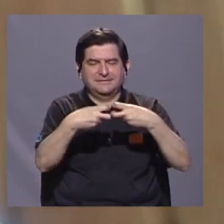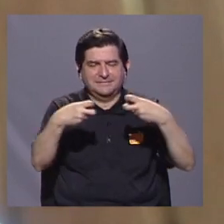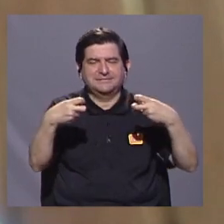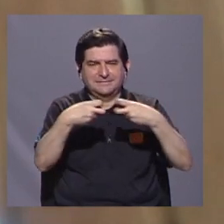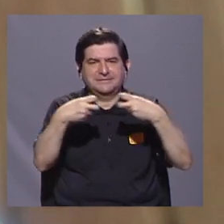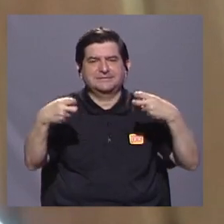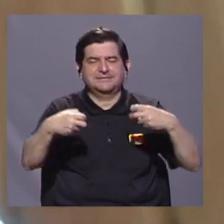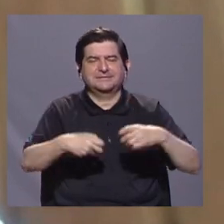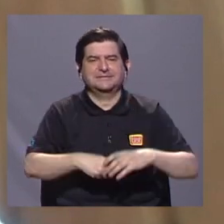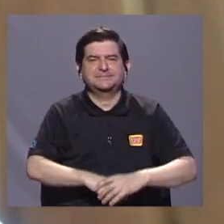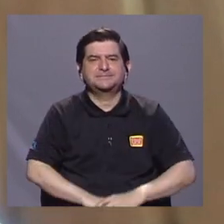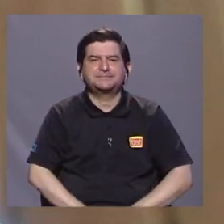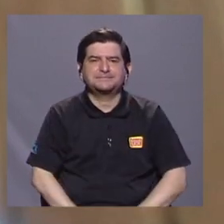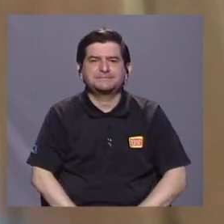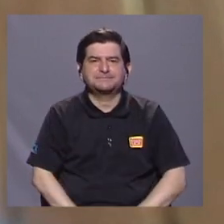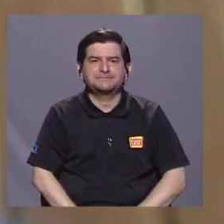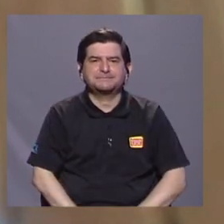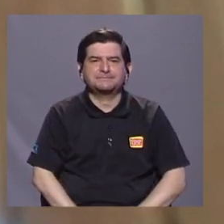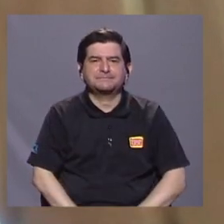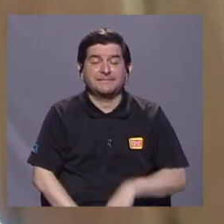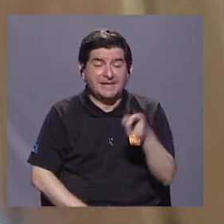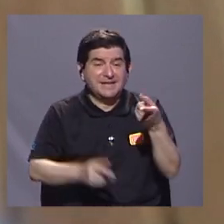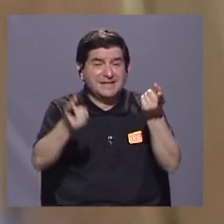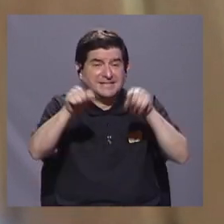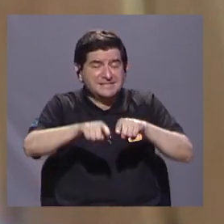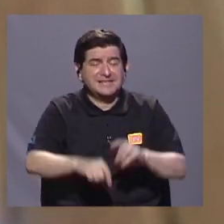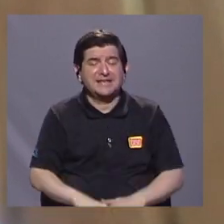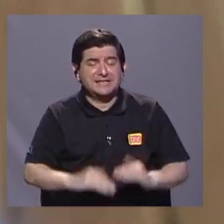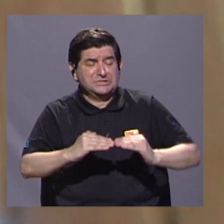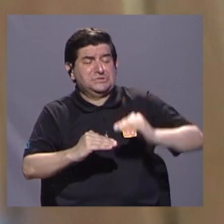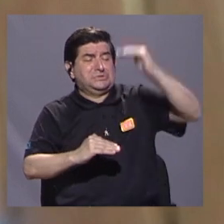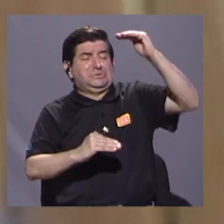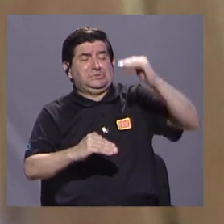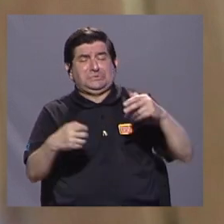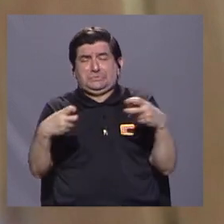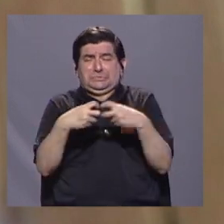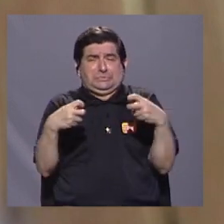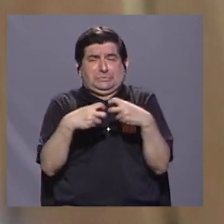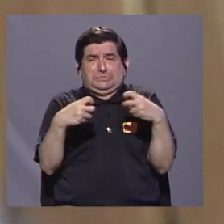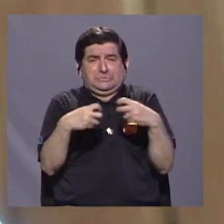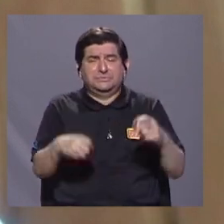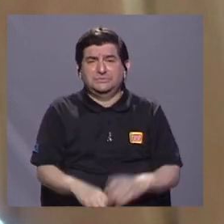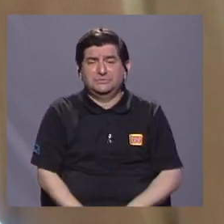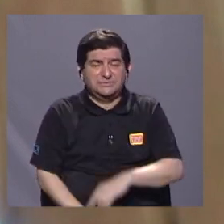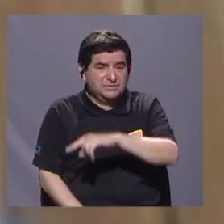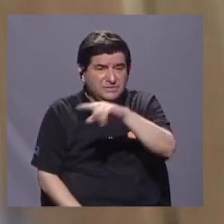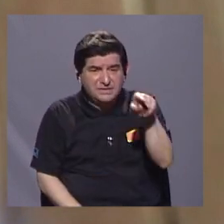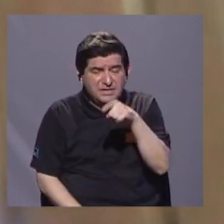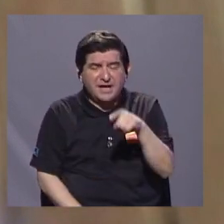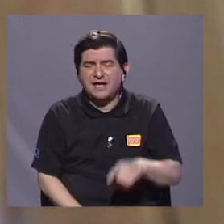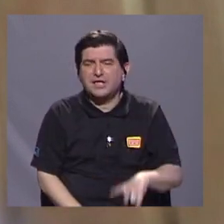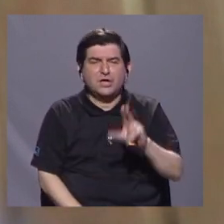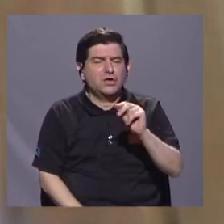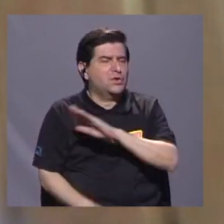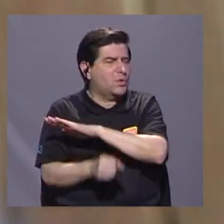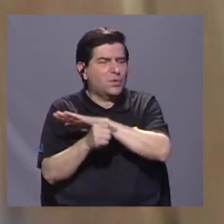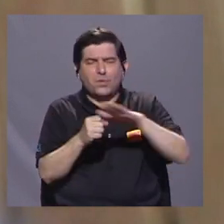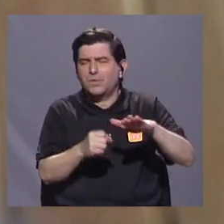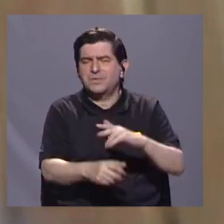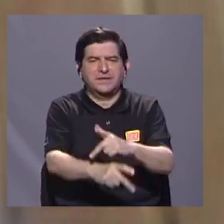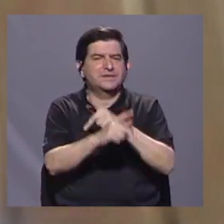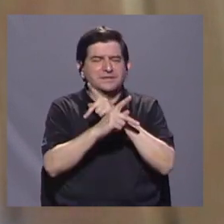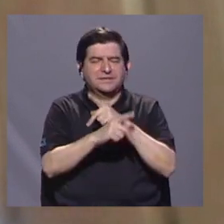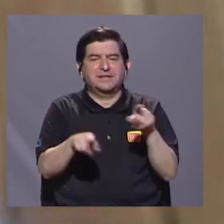voltaje que encuentran al final, ¿verdad? Y no están debidamente cubiertos tampoco los